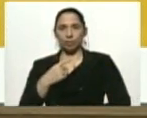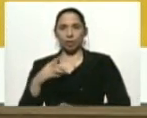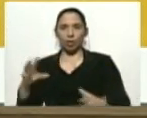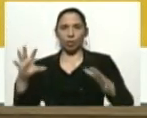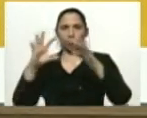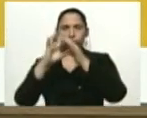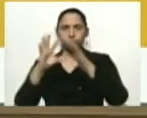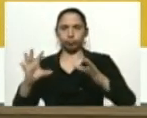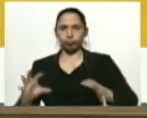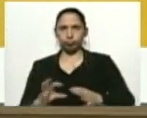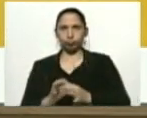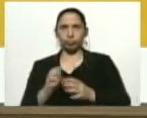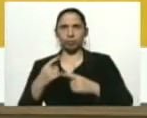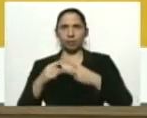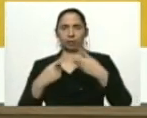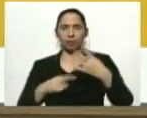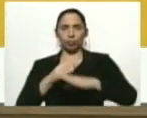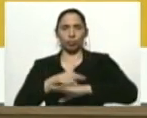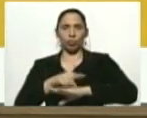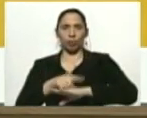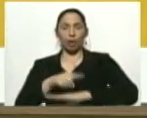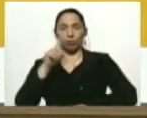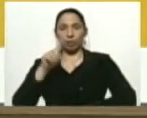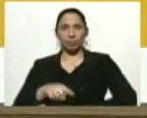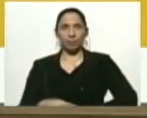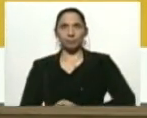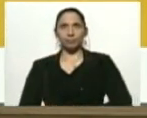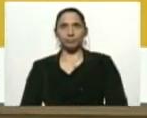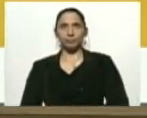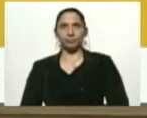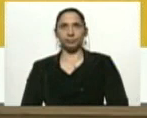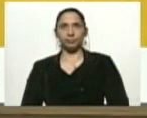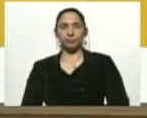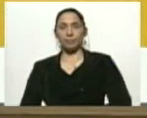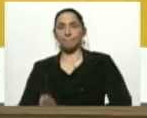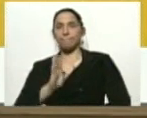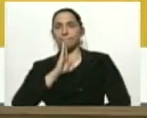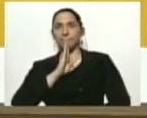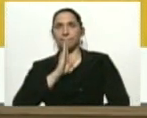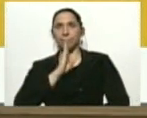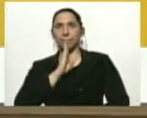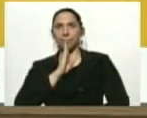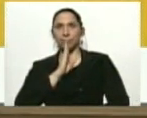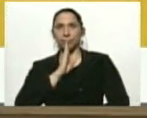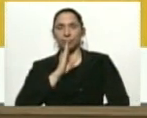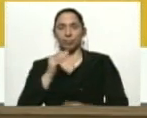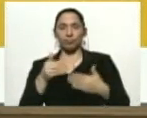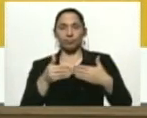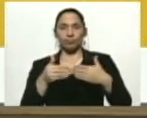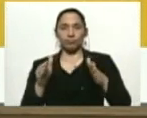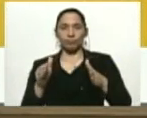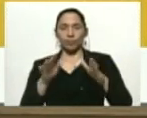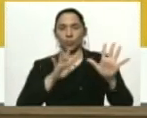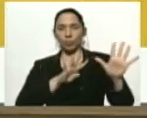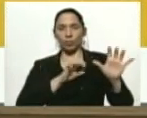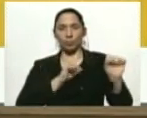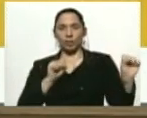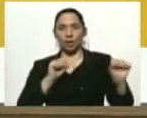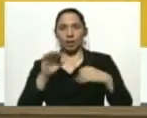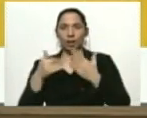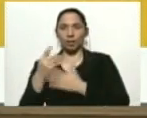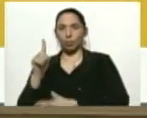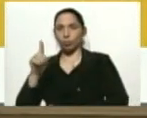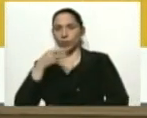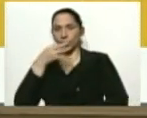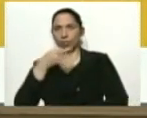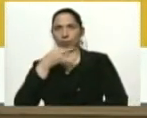distintas franjas horarias. Luego tenemos las agencias bancarias. Estarán abiertas entre 9 de la mañana y 1